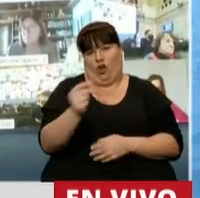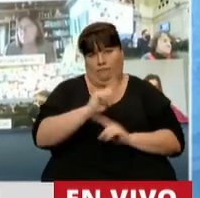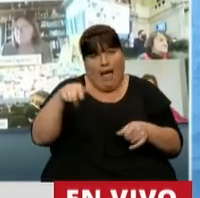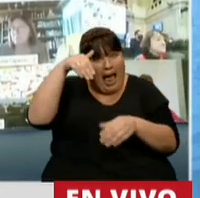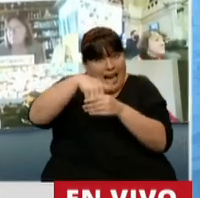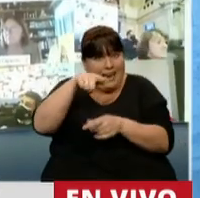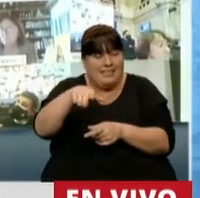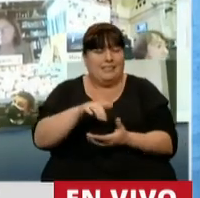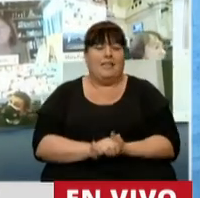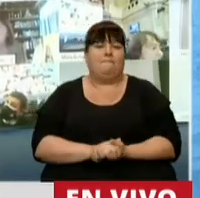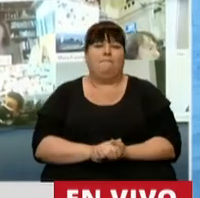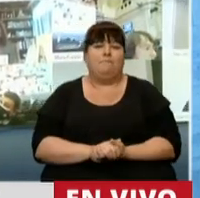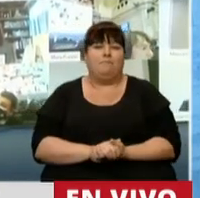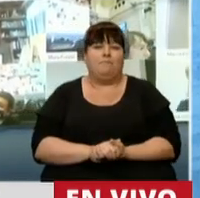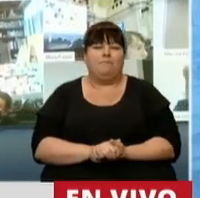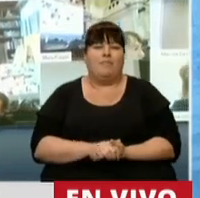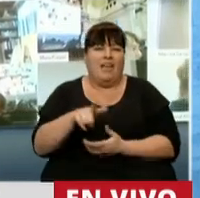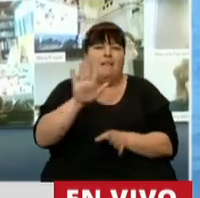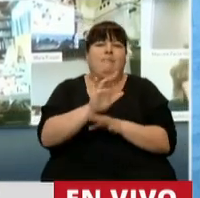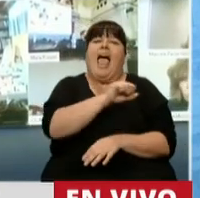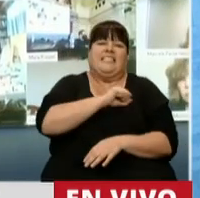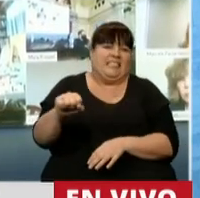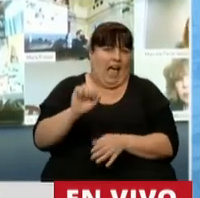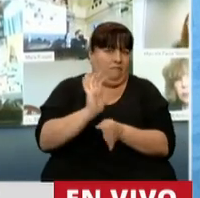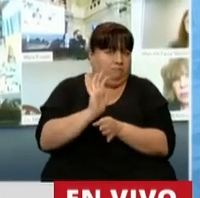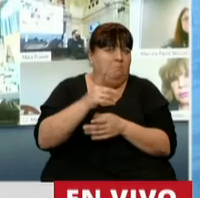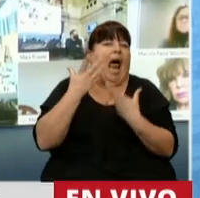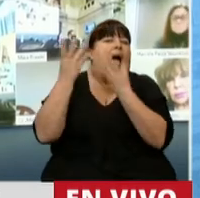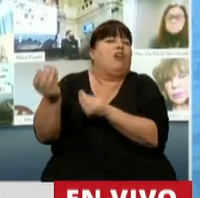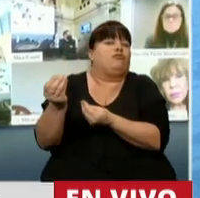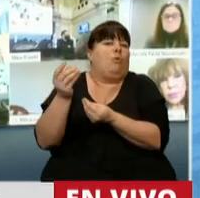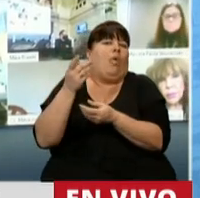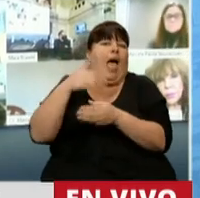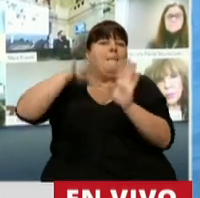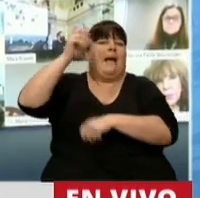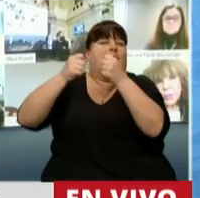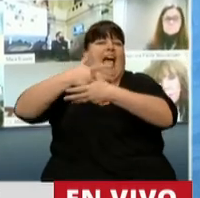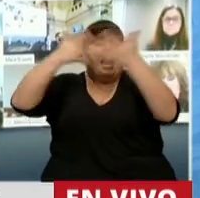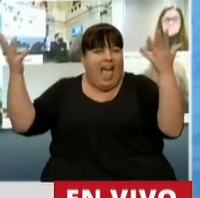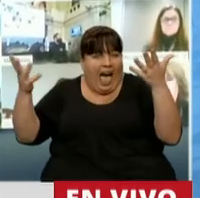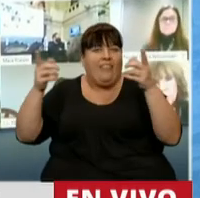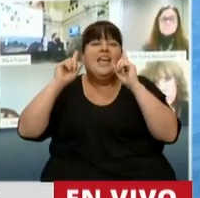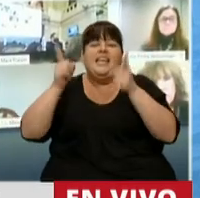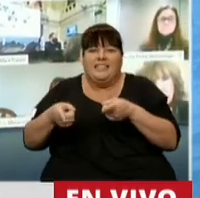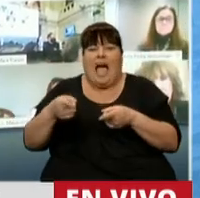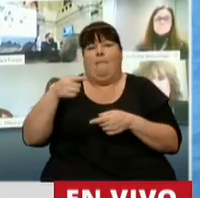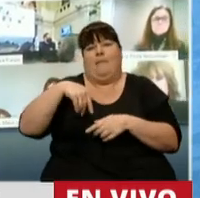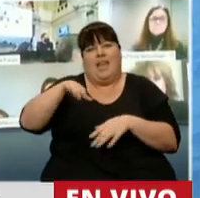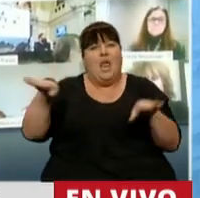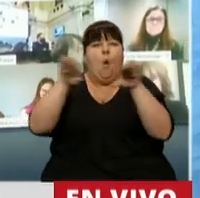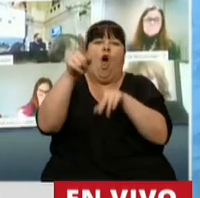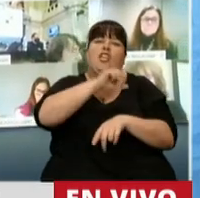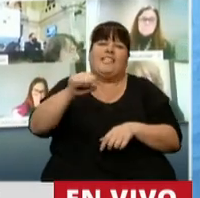avalar esta estafa que significa beneficiar a grandes empresarios y ponerlos al mismo nivel, a esos